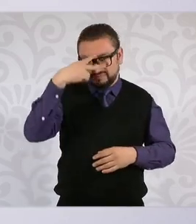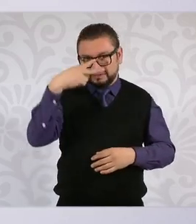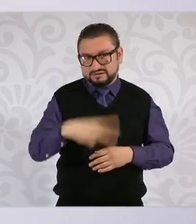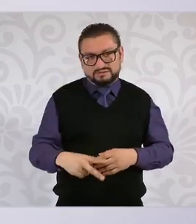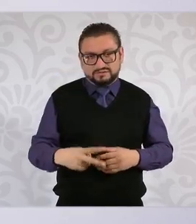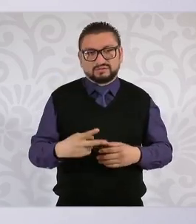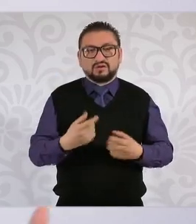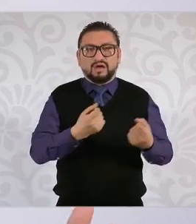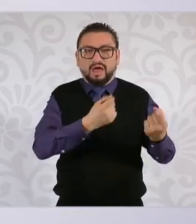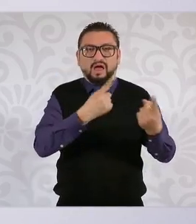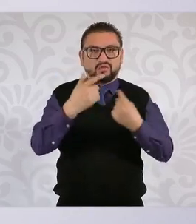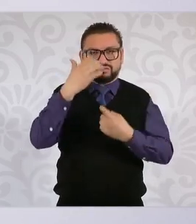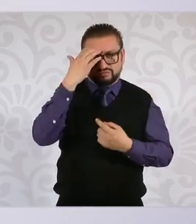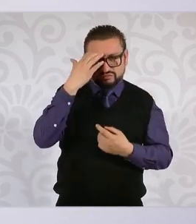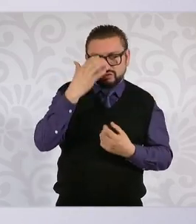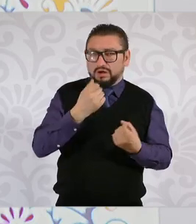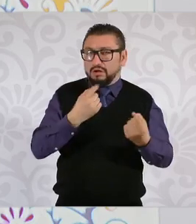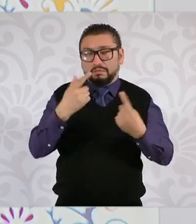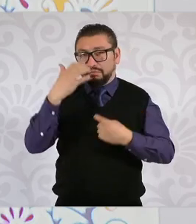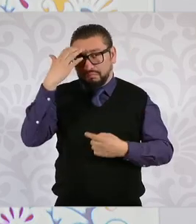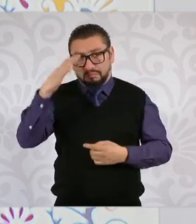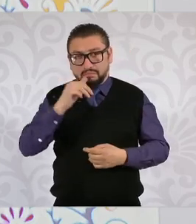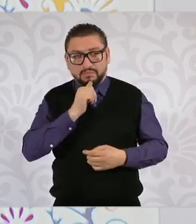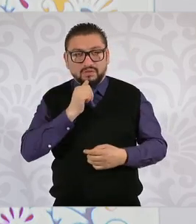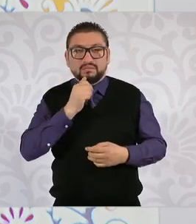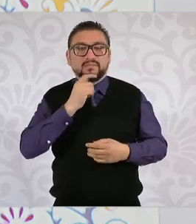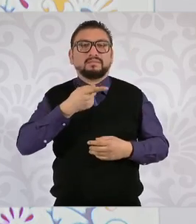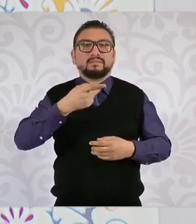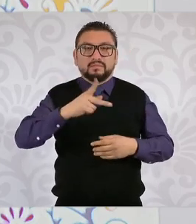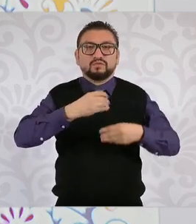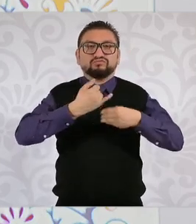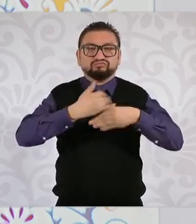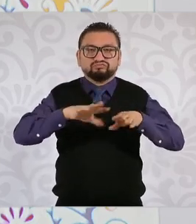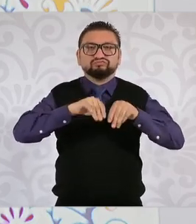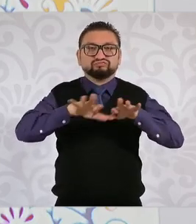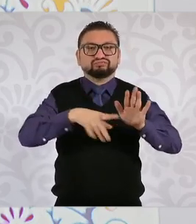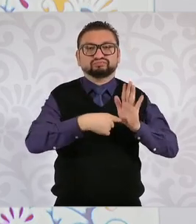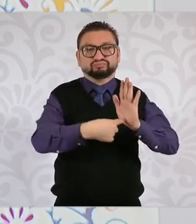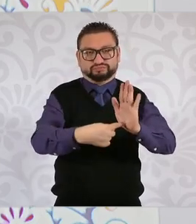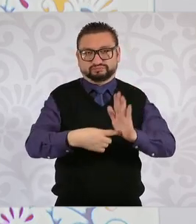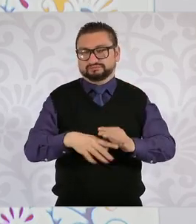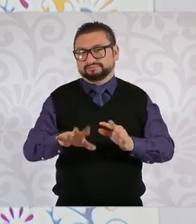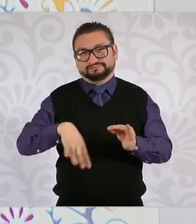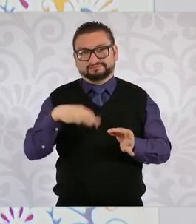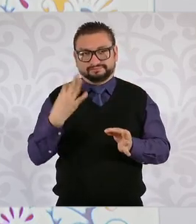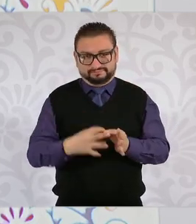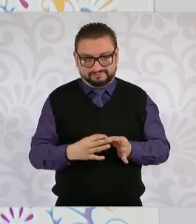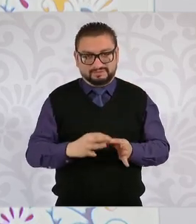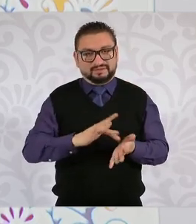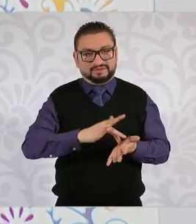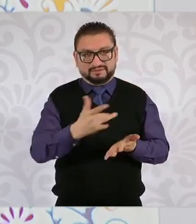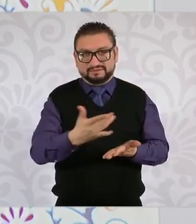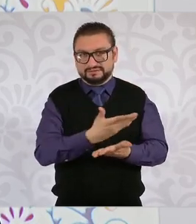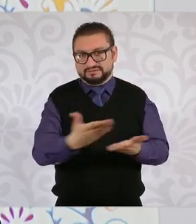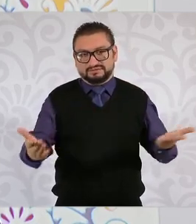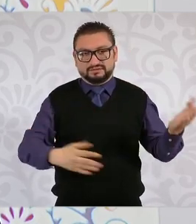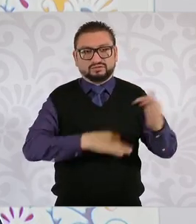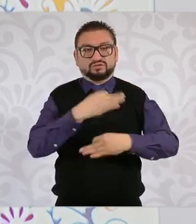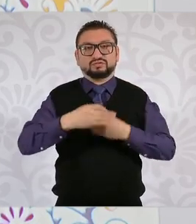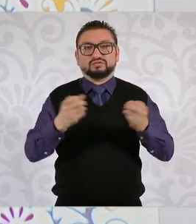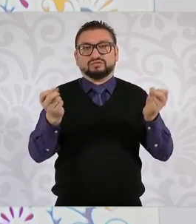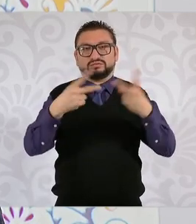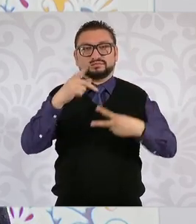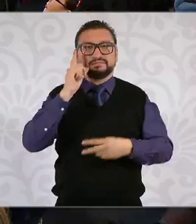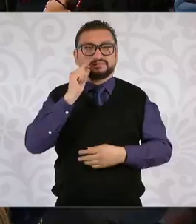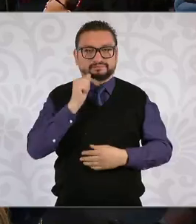unas que conocemos y otras que no conocemos tanto bueno cerramos aquí gracias a todas y a todos nos vemos